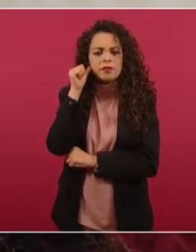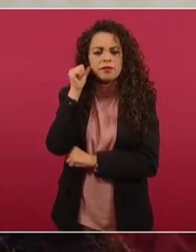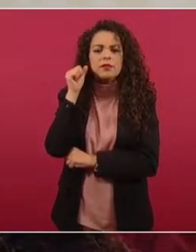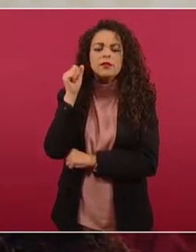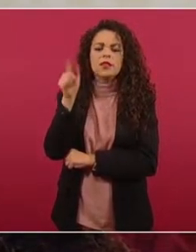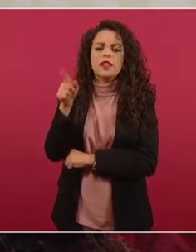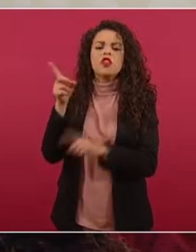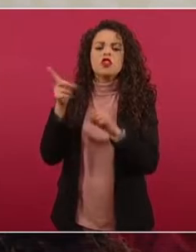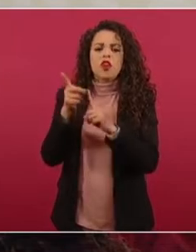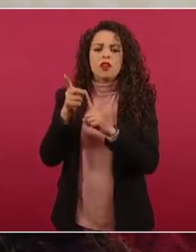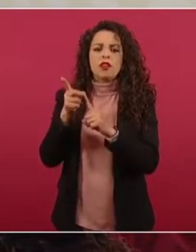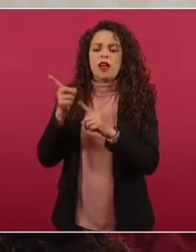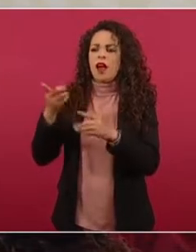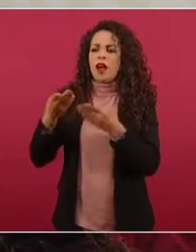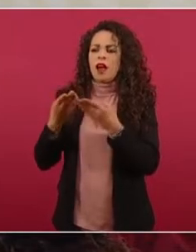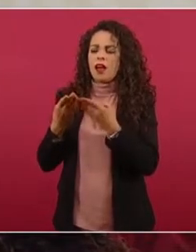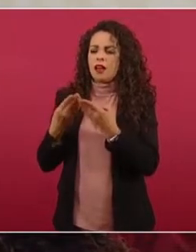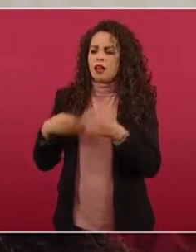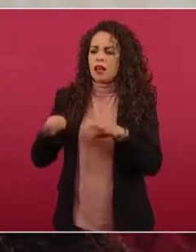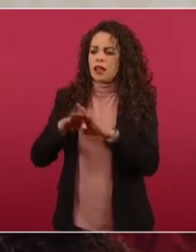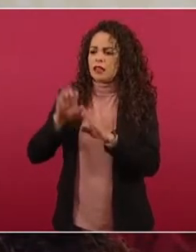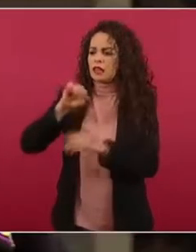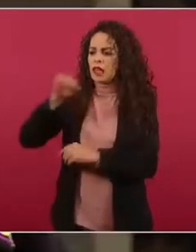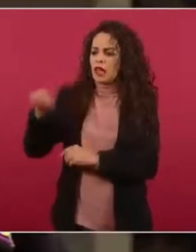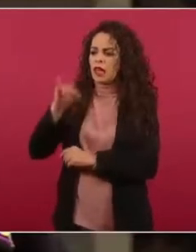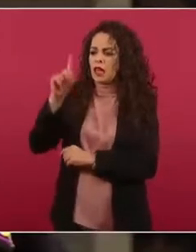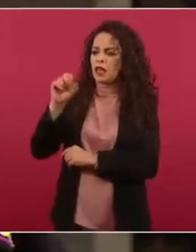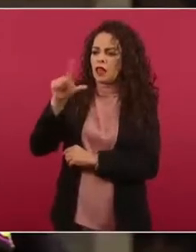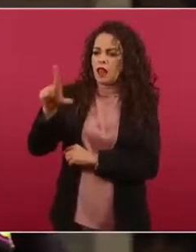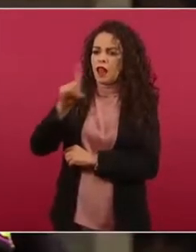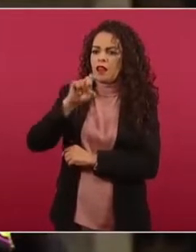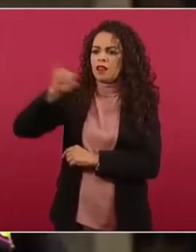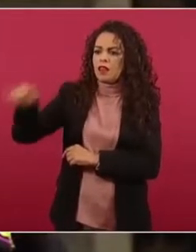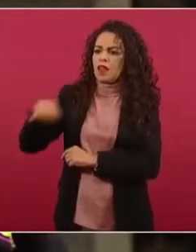Ejidal de Jacinto Paz.